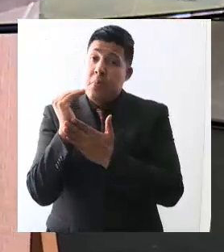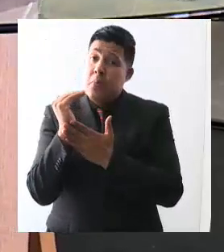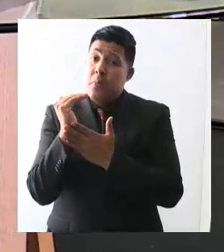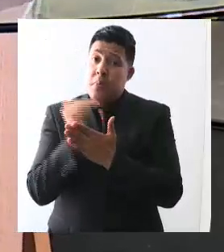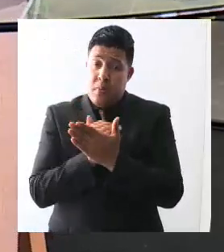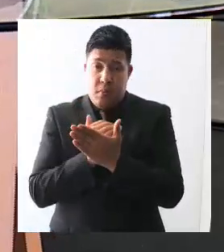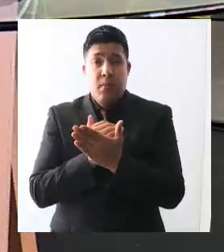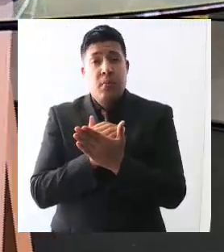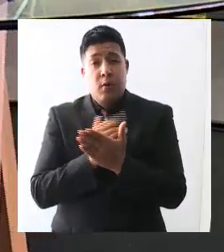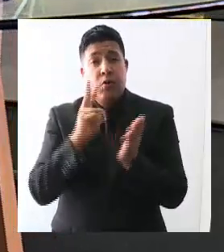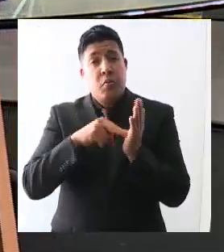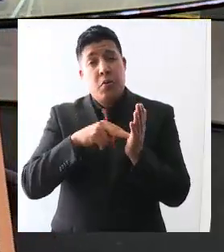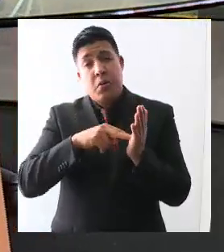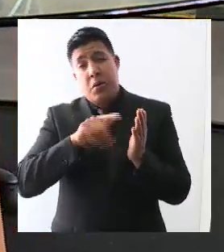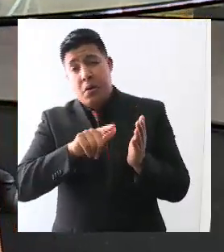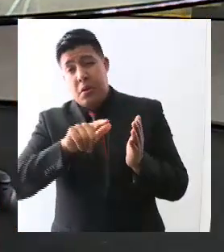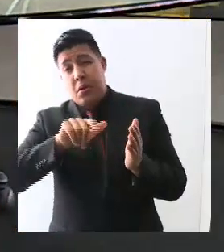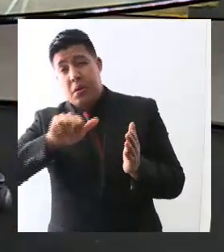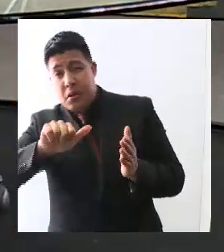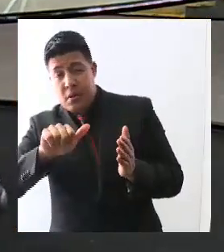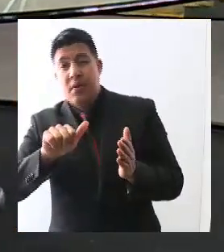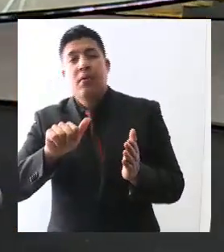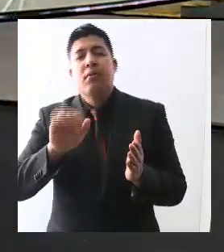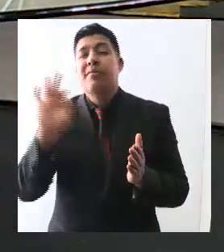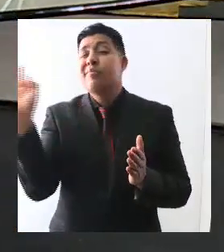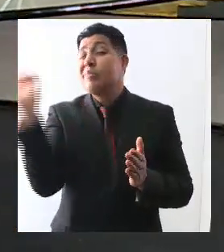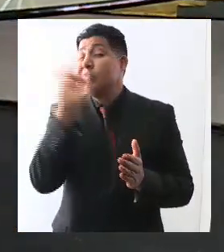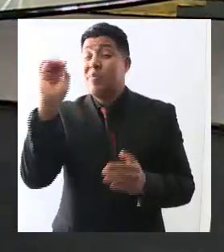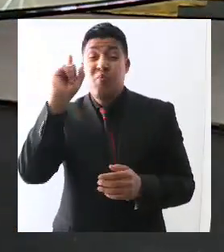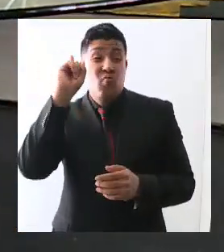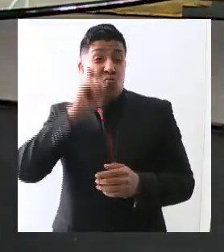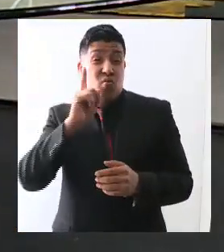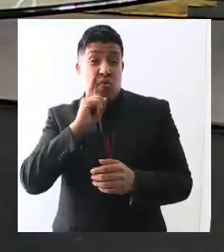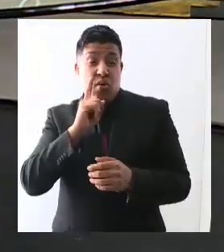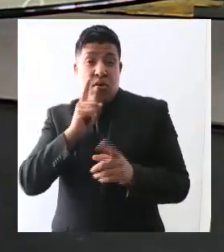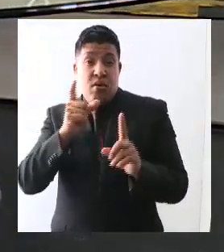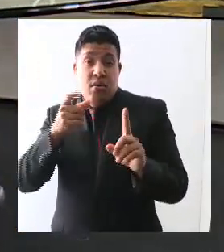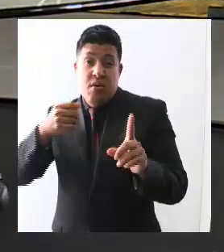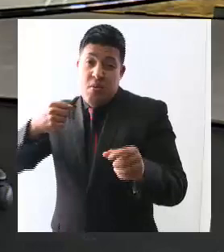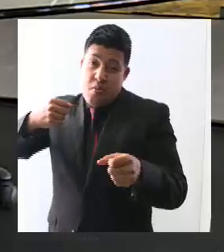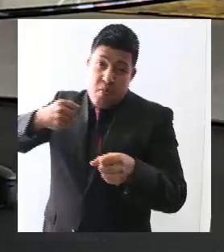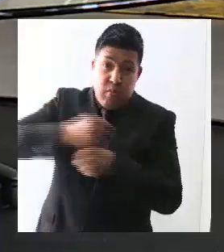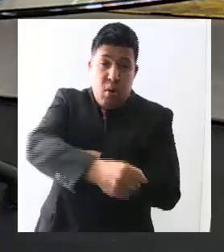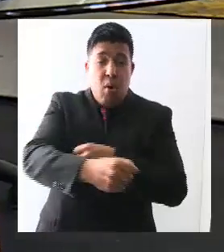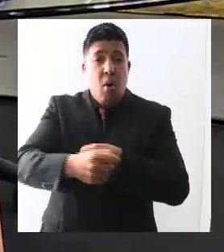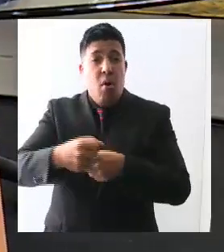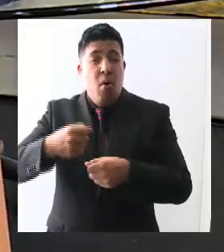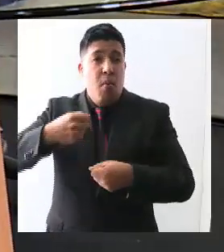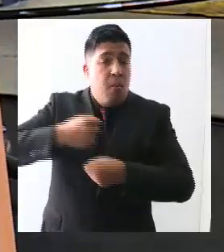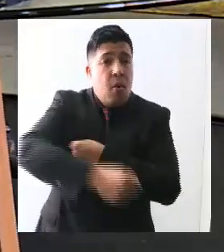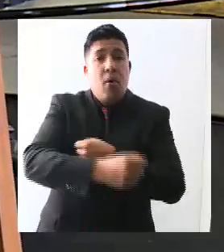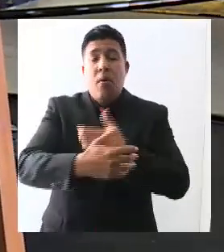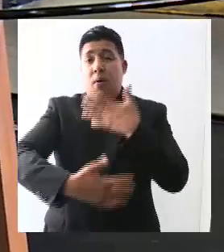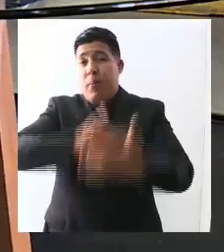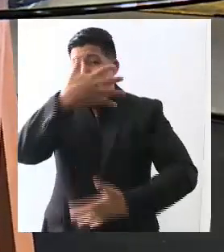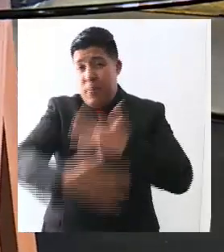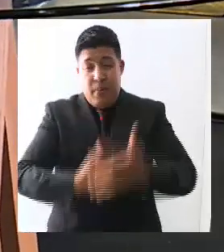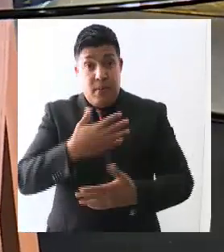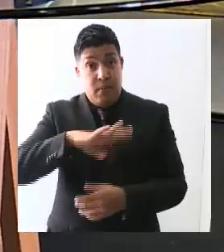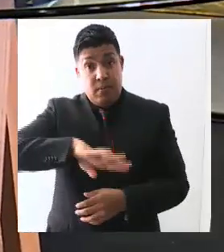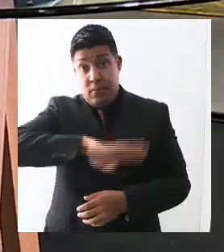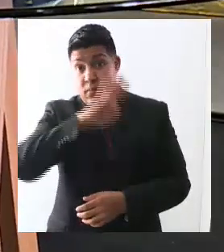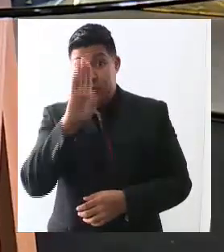instrucción es que toda mujer que haya muerto violentada inicie con el protocolo de investigación